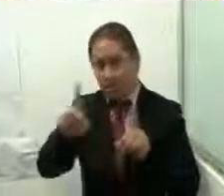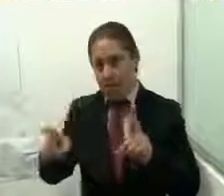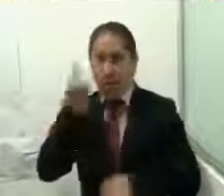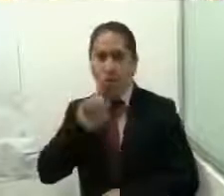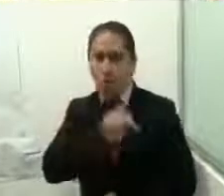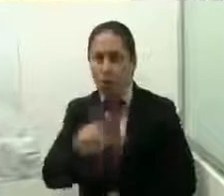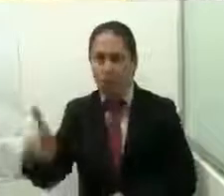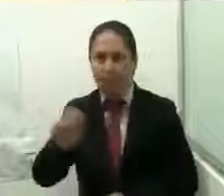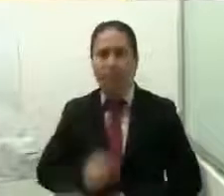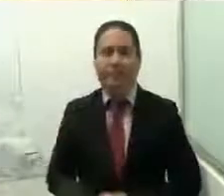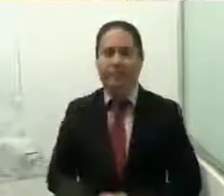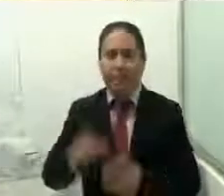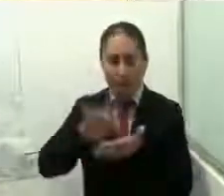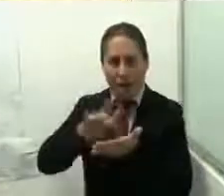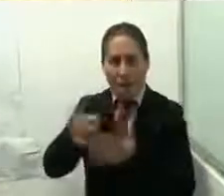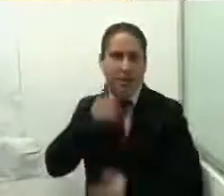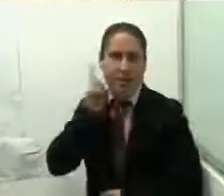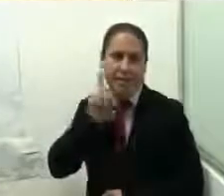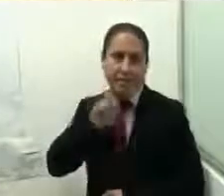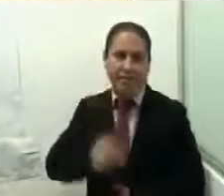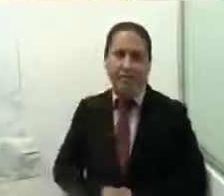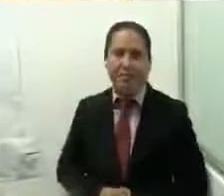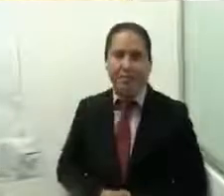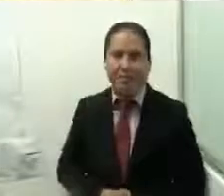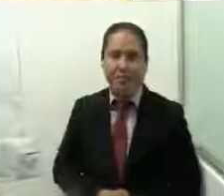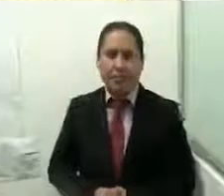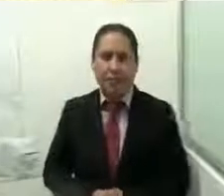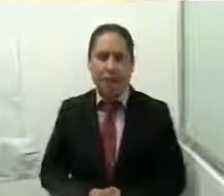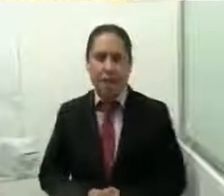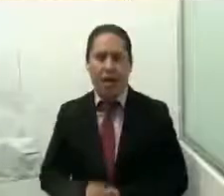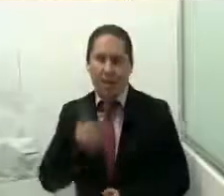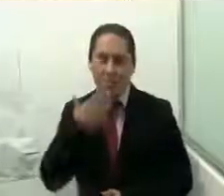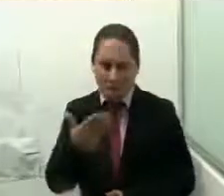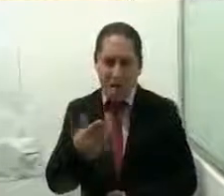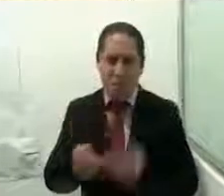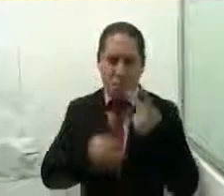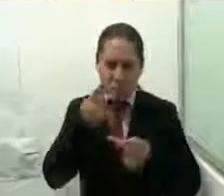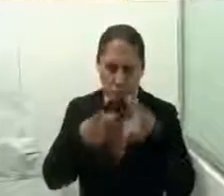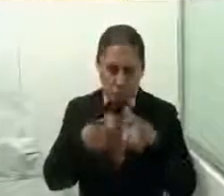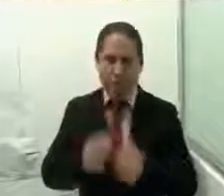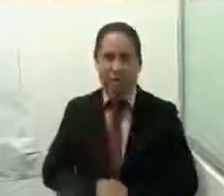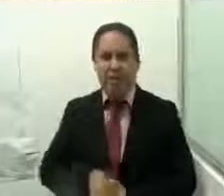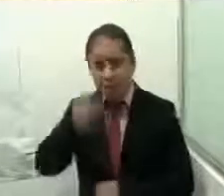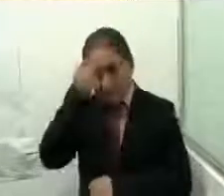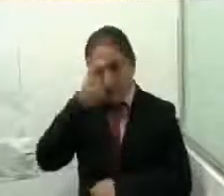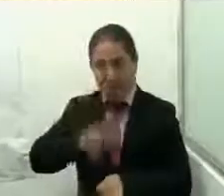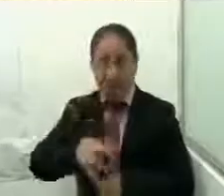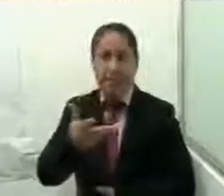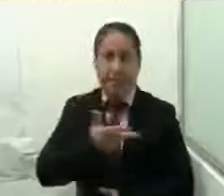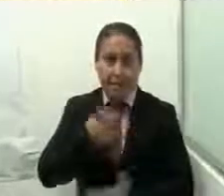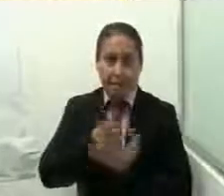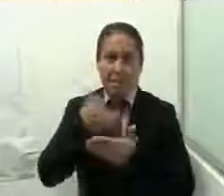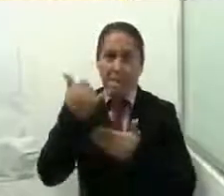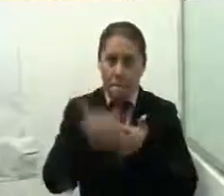Gracias, diputada. Muy sabias palabras. La Secretaría cuenta con proyectos